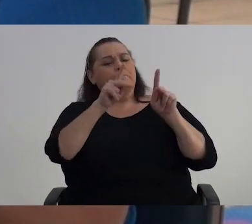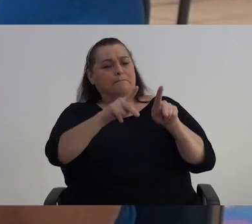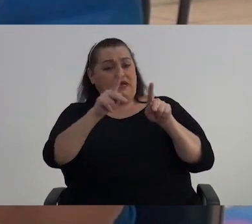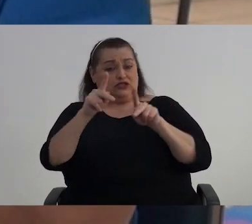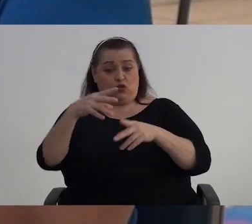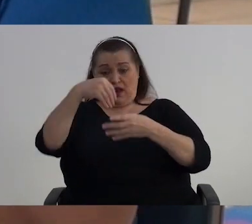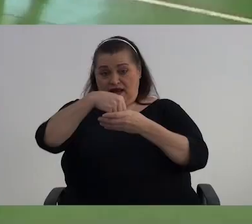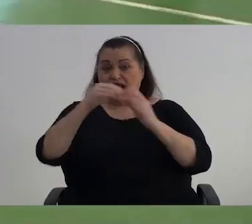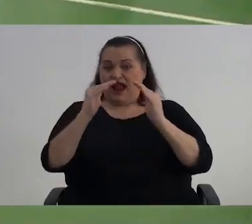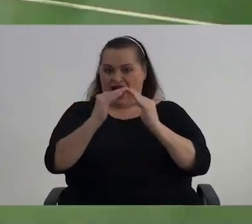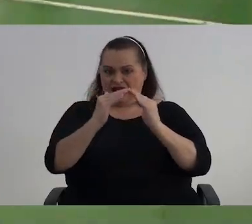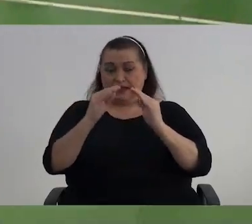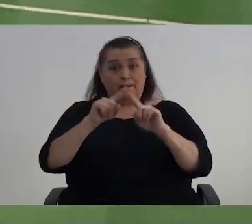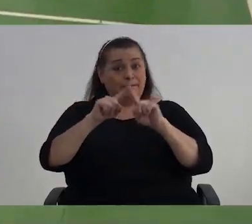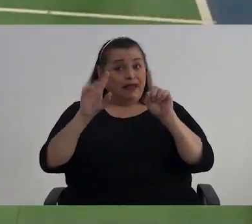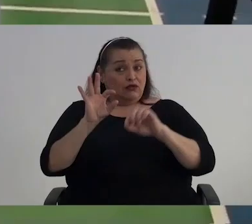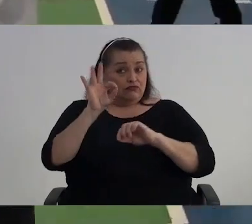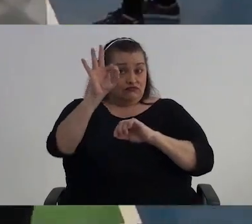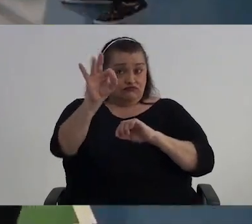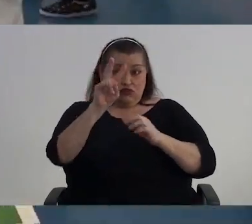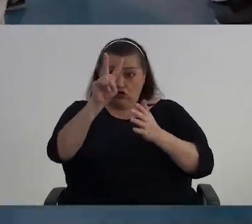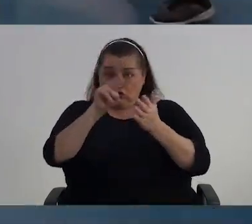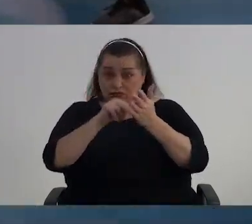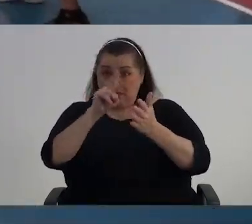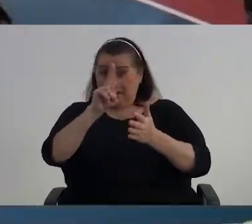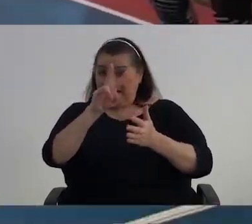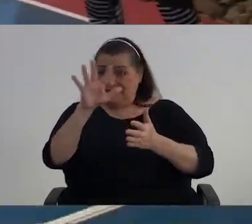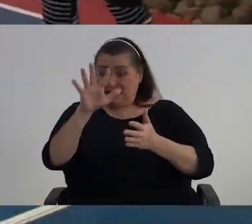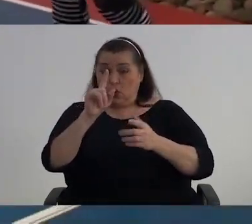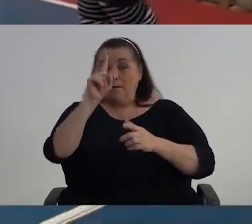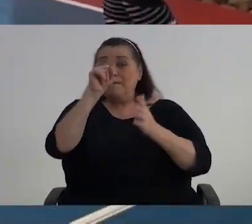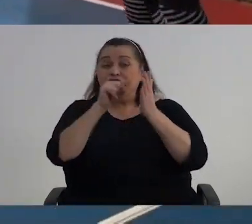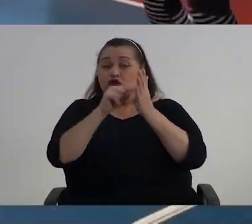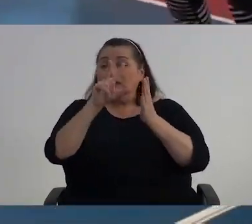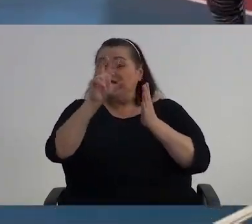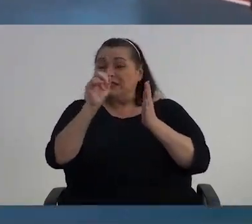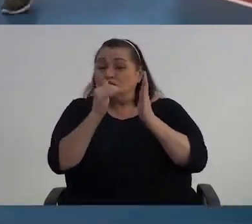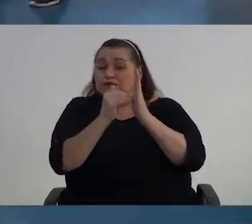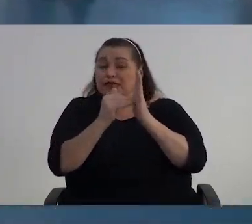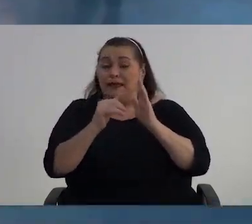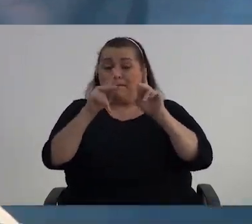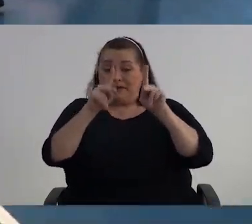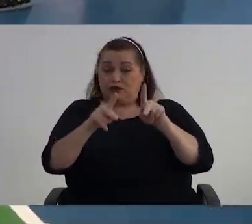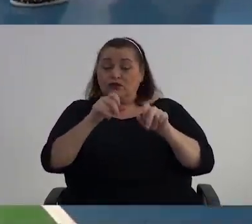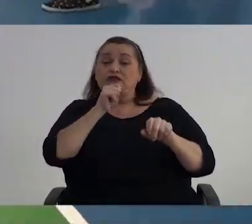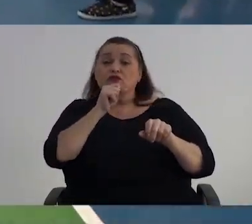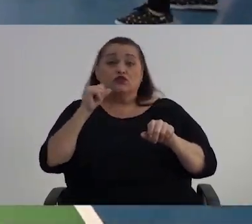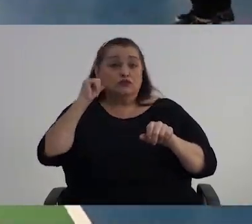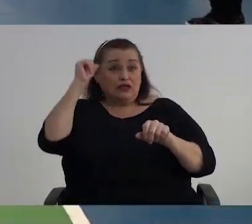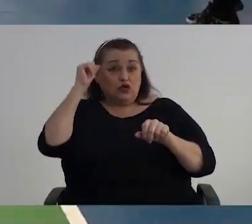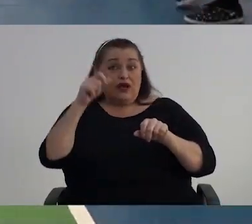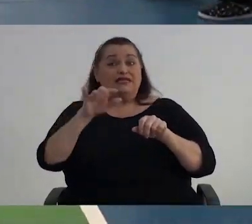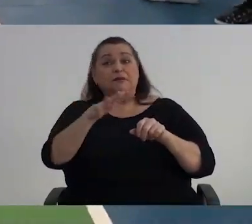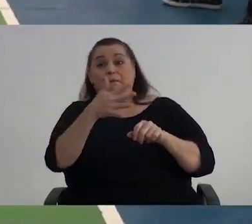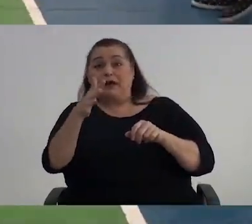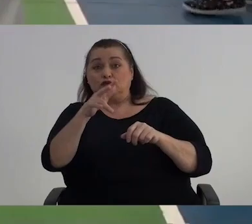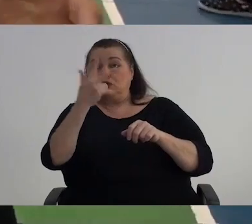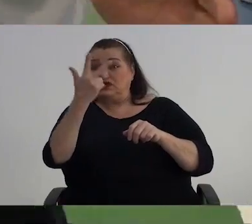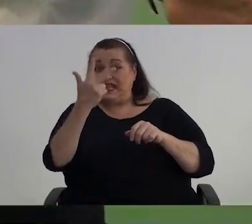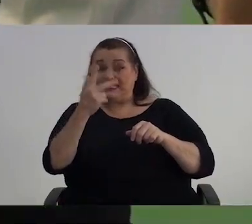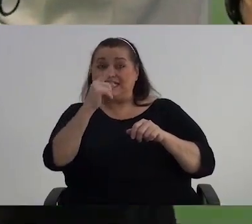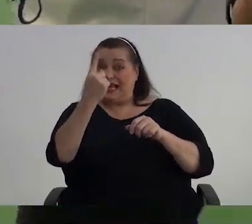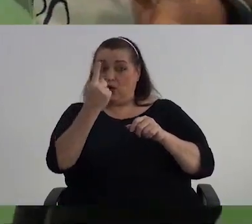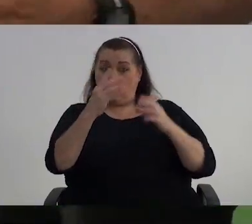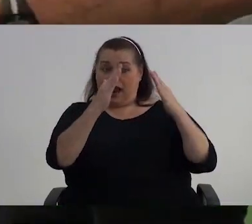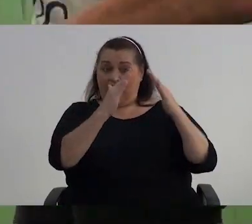tres adultos mayores Y para el 2025 Millón trescientos mil Adultos mayores En Costa Rica En promedio De dos a tres adultos mayores